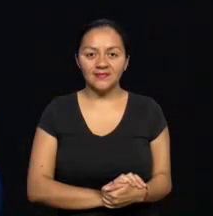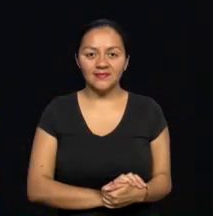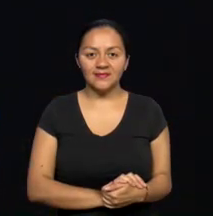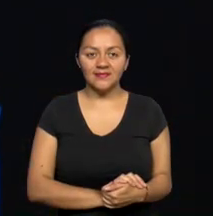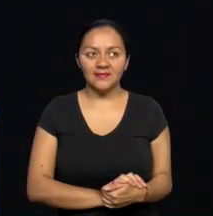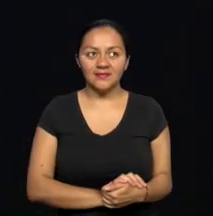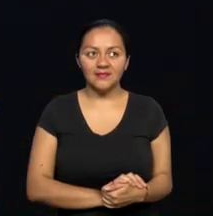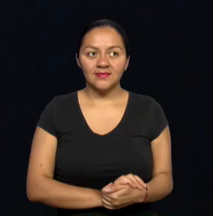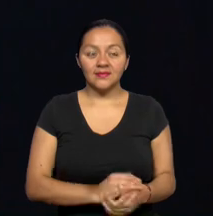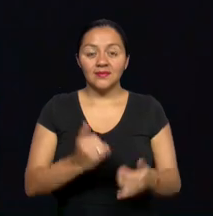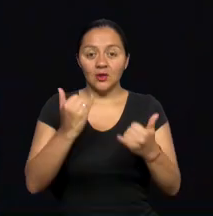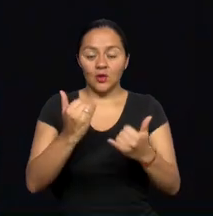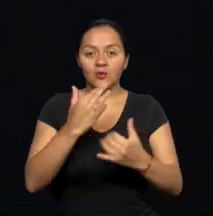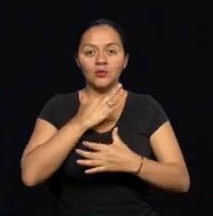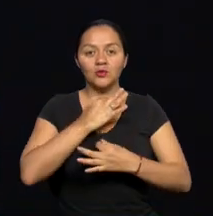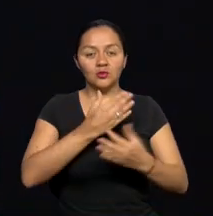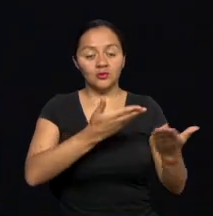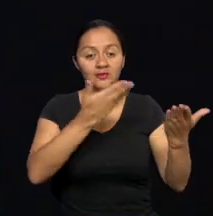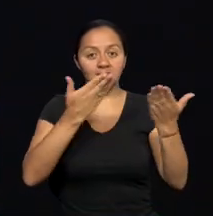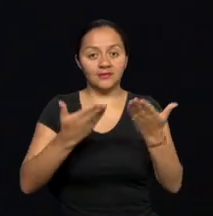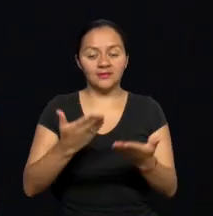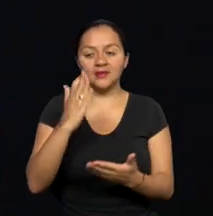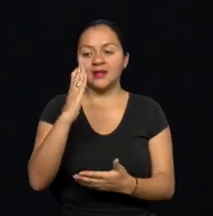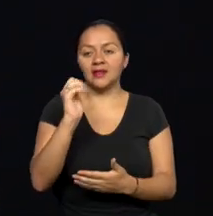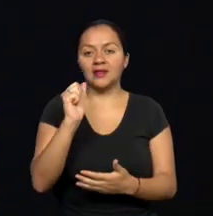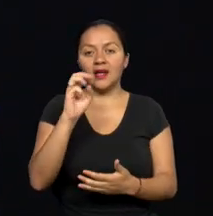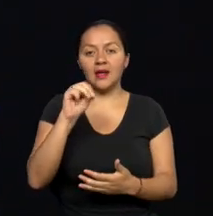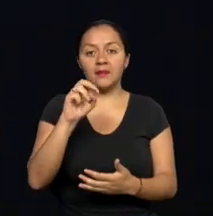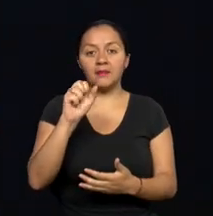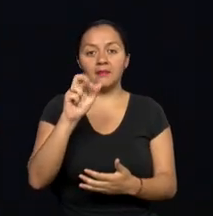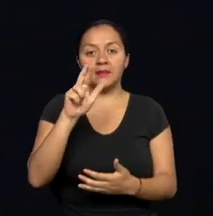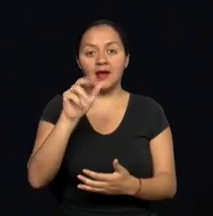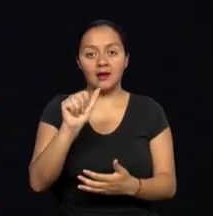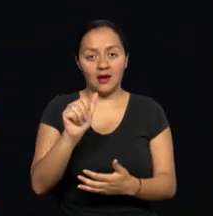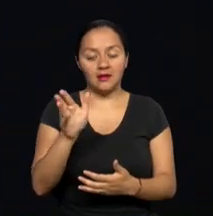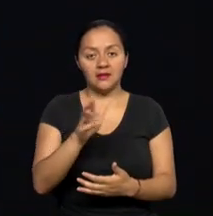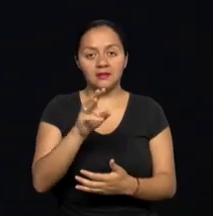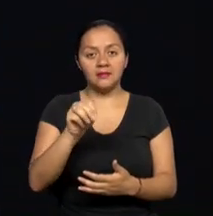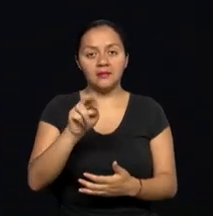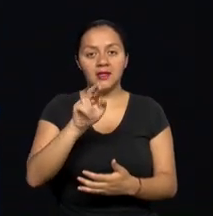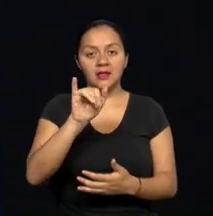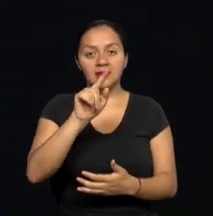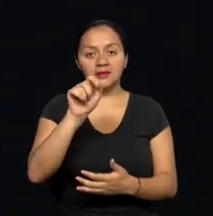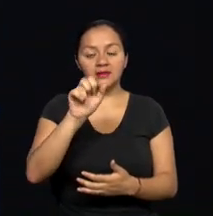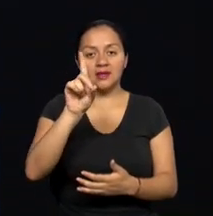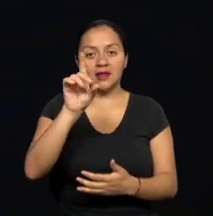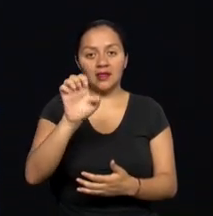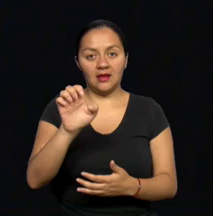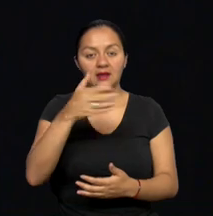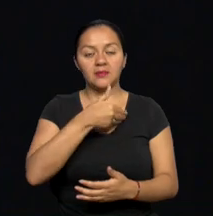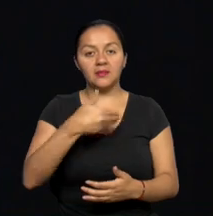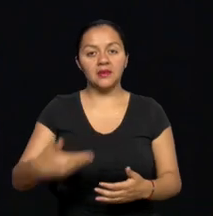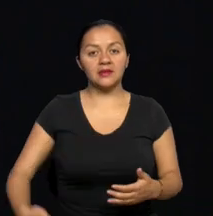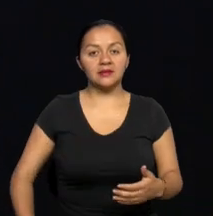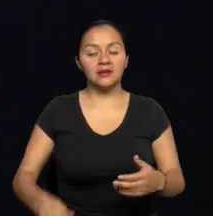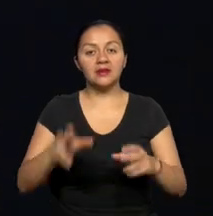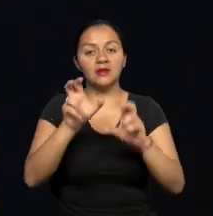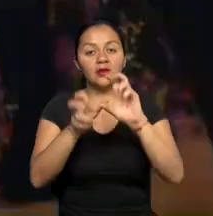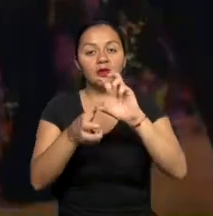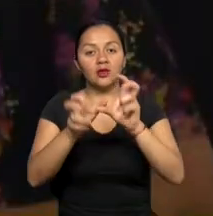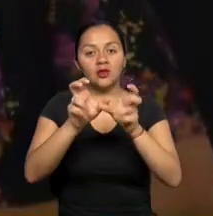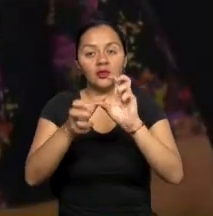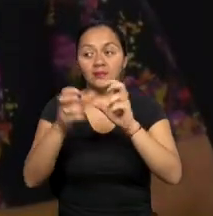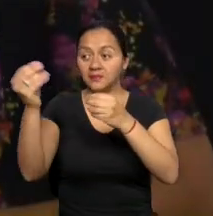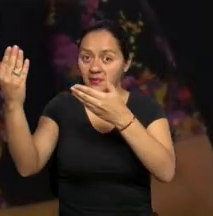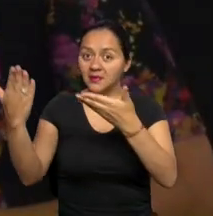Y tenemos el gusto de compartir con Tamara Merizalde, la Presidenta del Consejo de Regulación y Desarrollo de la Información y Comunicación Cordicom. Bienvenida,